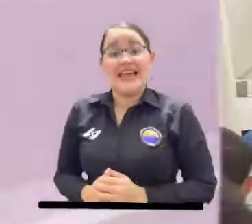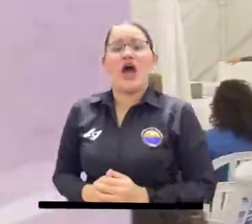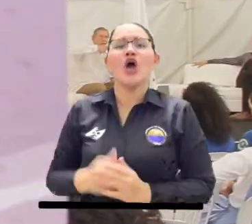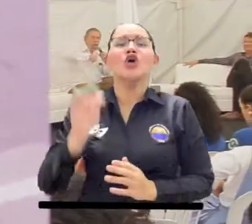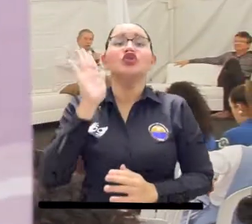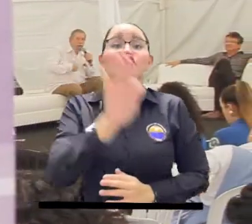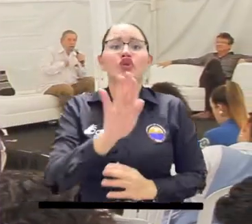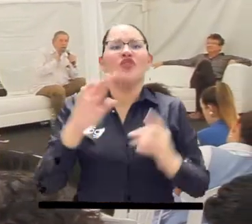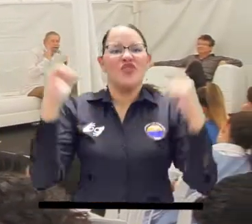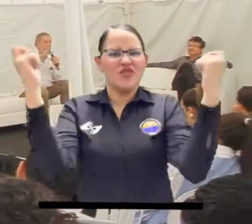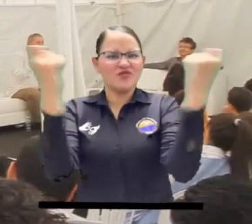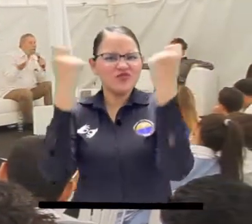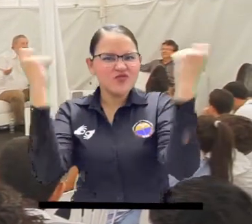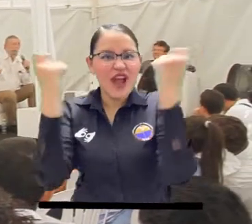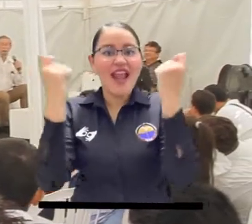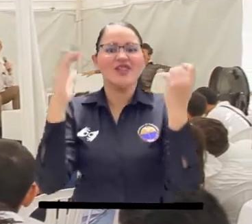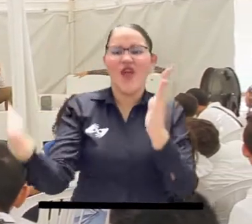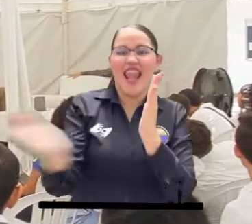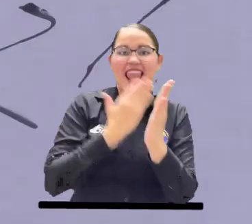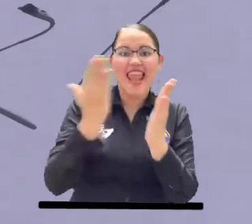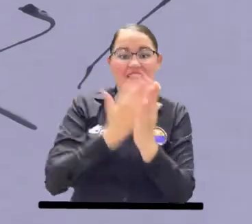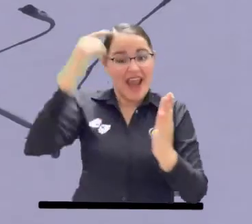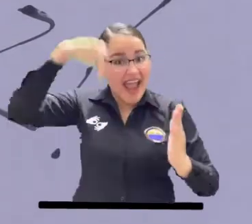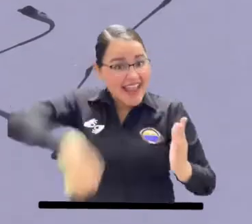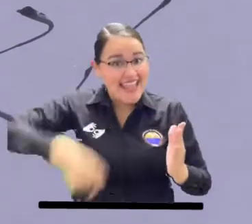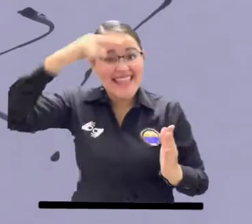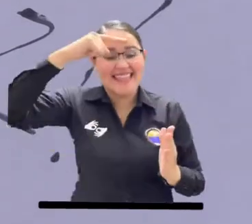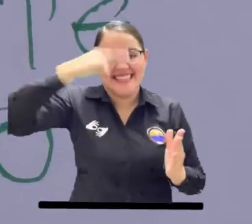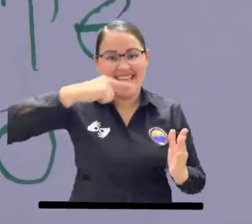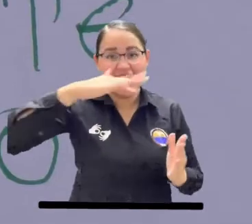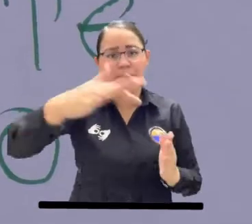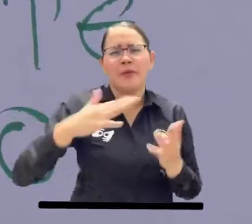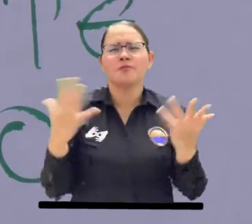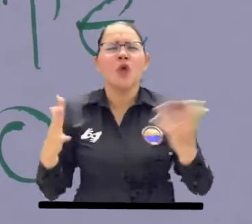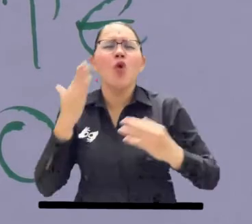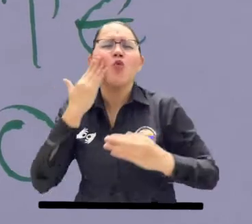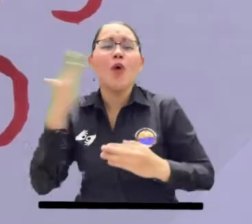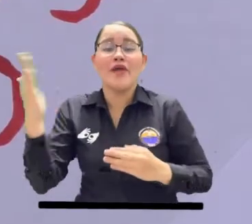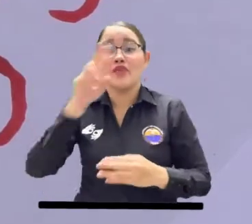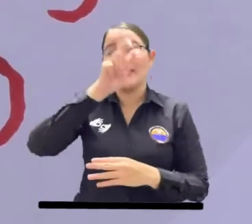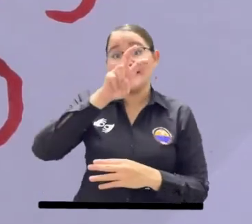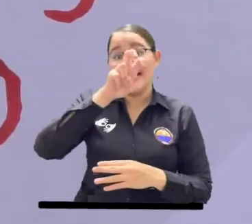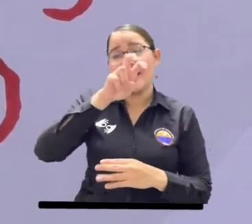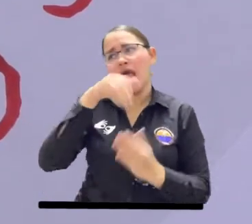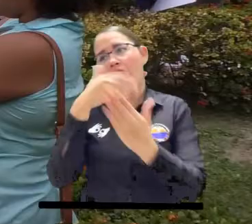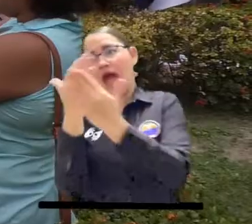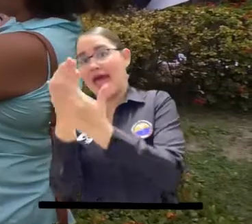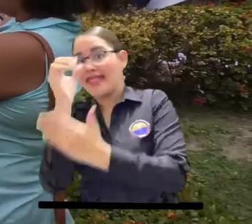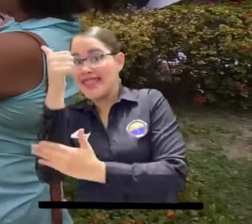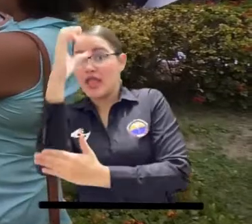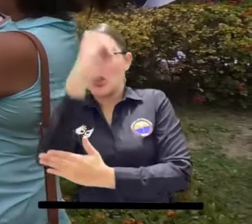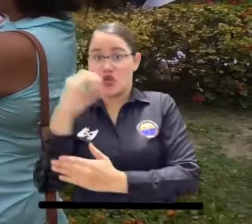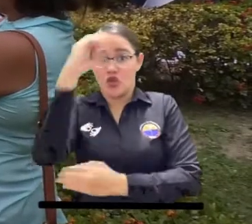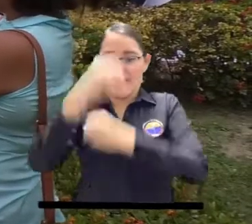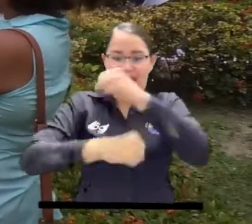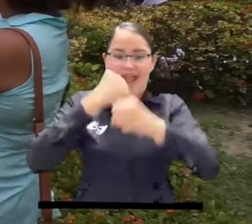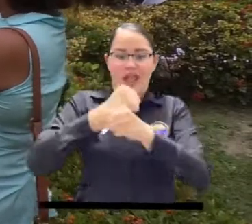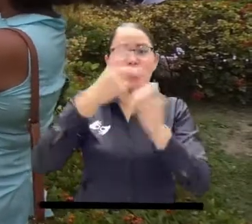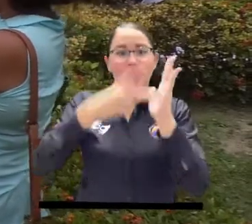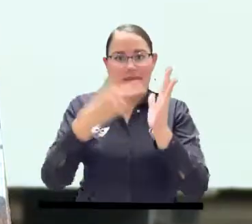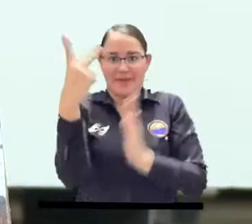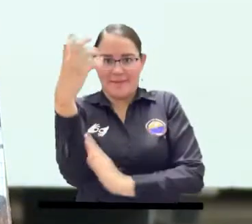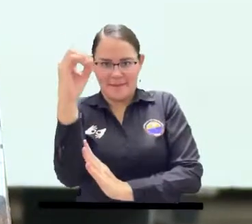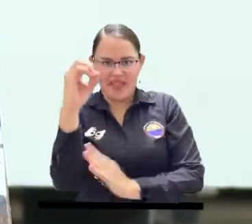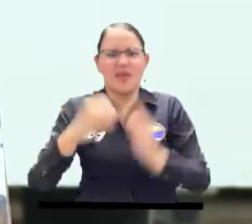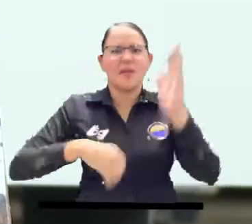del Libro de Santa Marta, Philzmar, tendrá lugar entre el 7 y el 10 de octubre de 2020, convocando a una importante agenda que